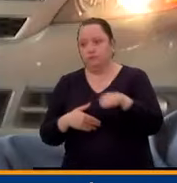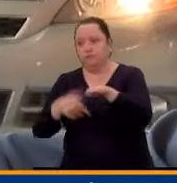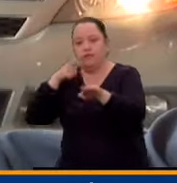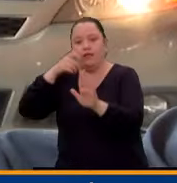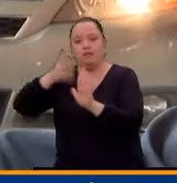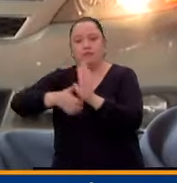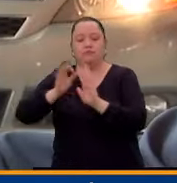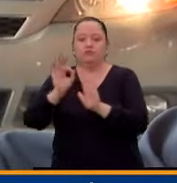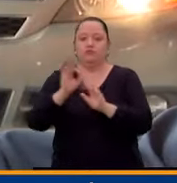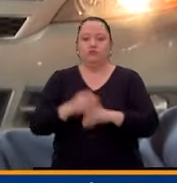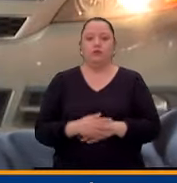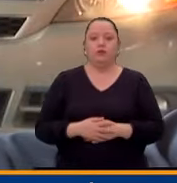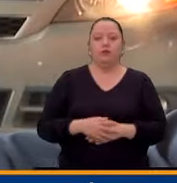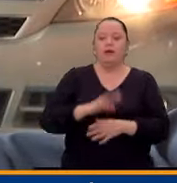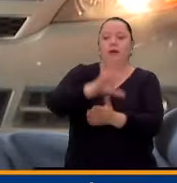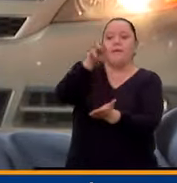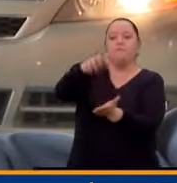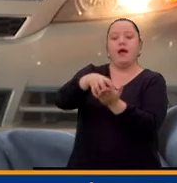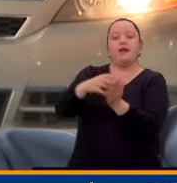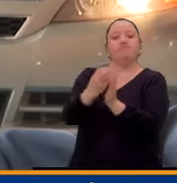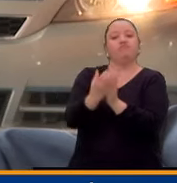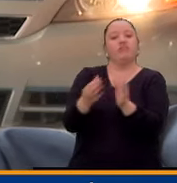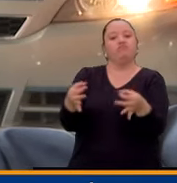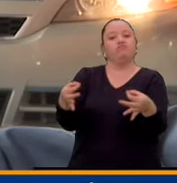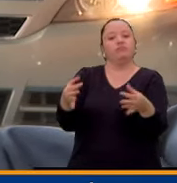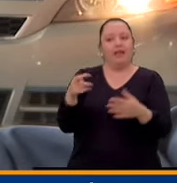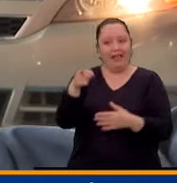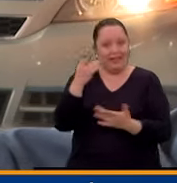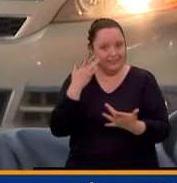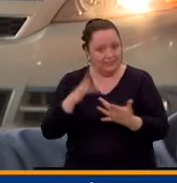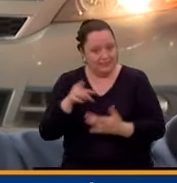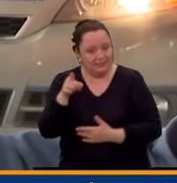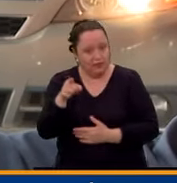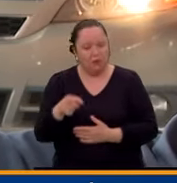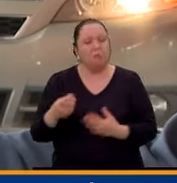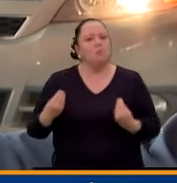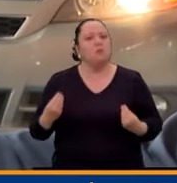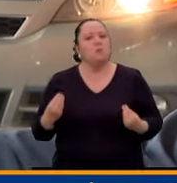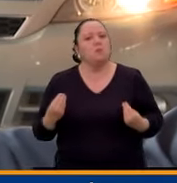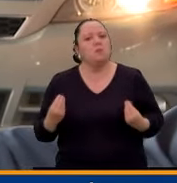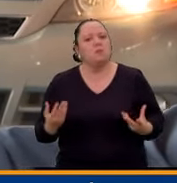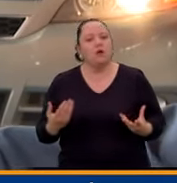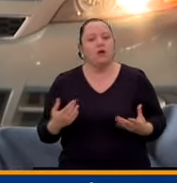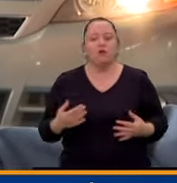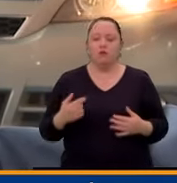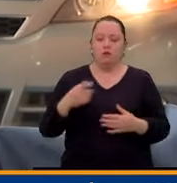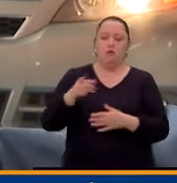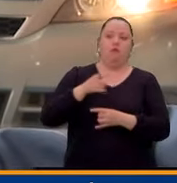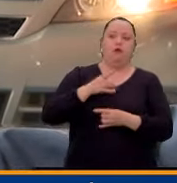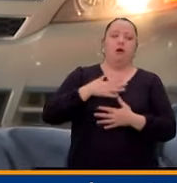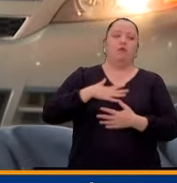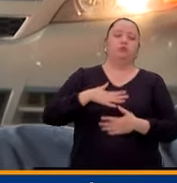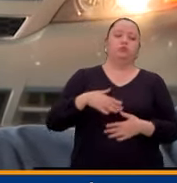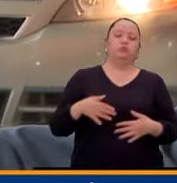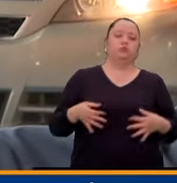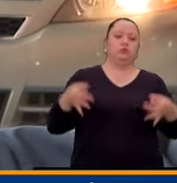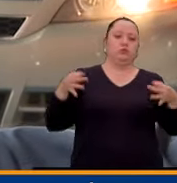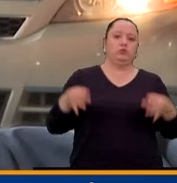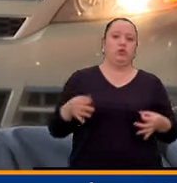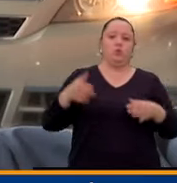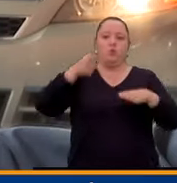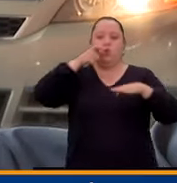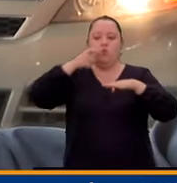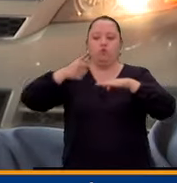Que sean centros certificados, para uno tener esa seguridad que le están haciendo